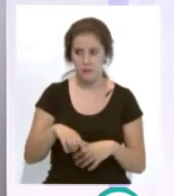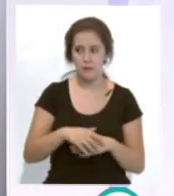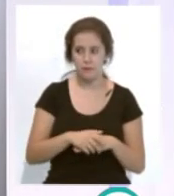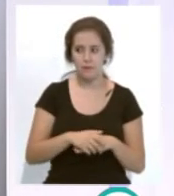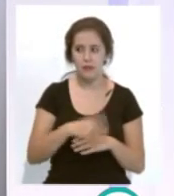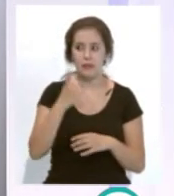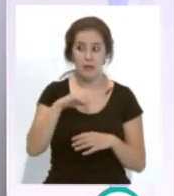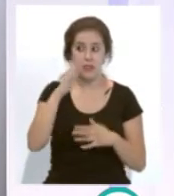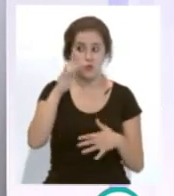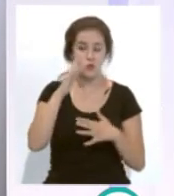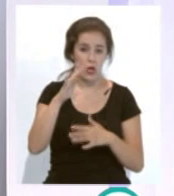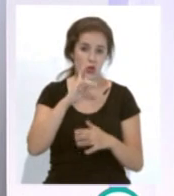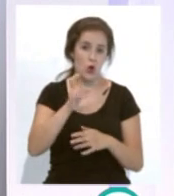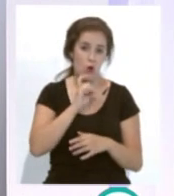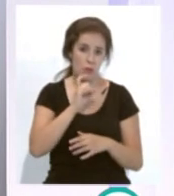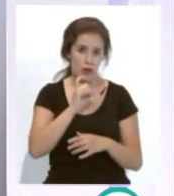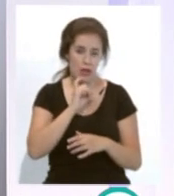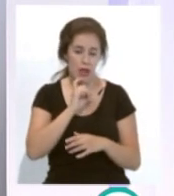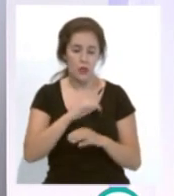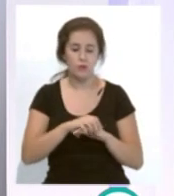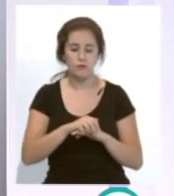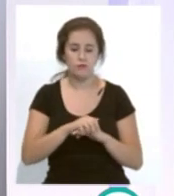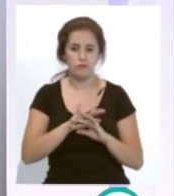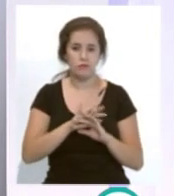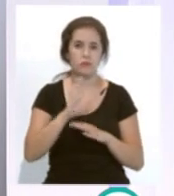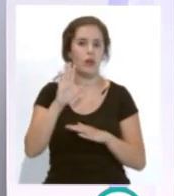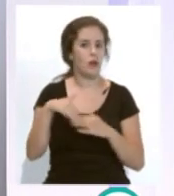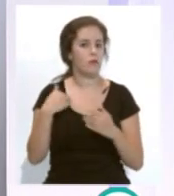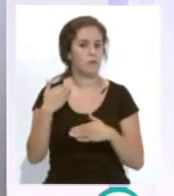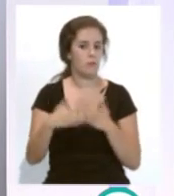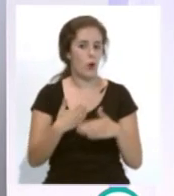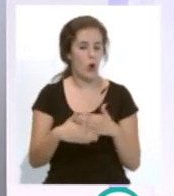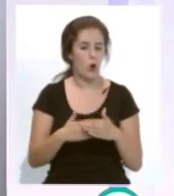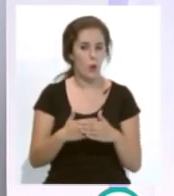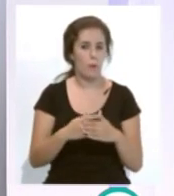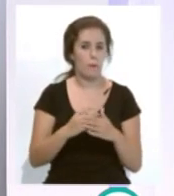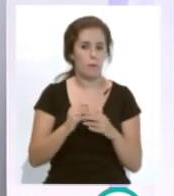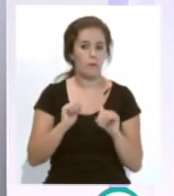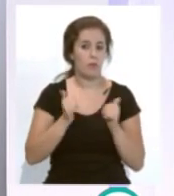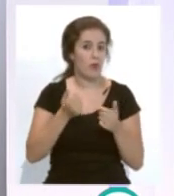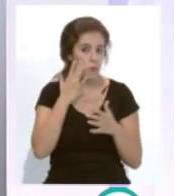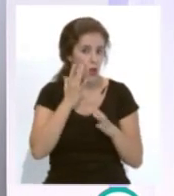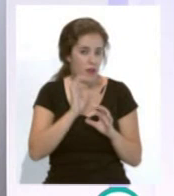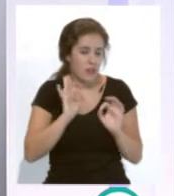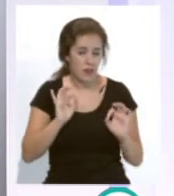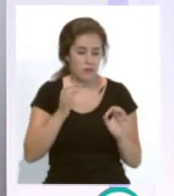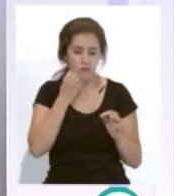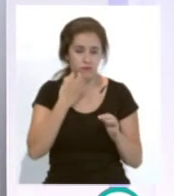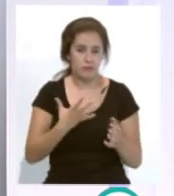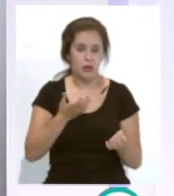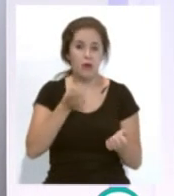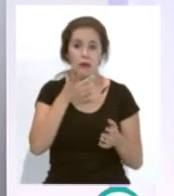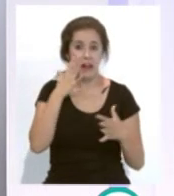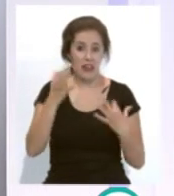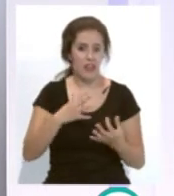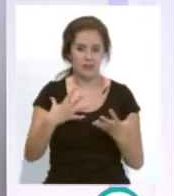más que complicado como es el Olympique de Lyon pero bueno es un golpe de marketing realmente brillante esa es la realidad todos